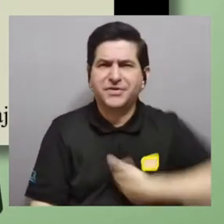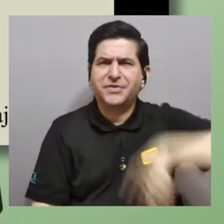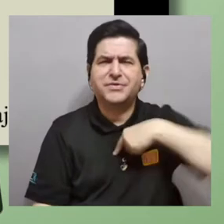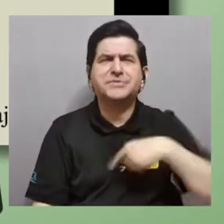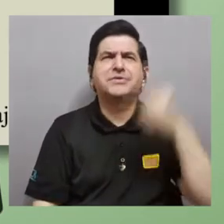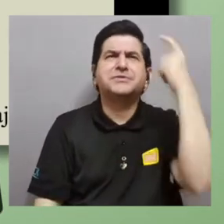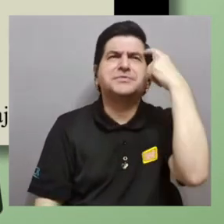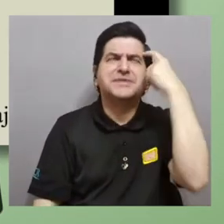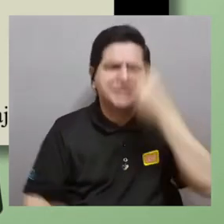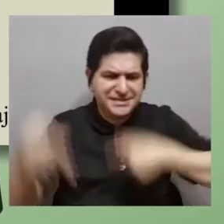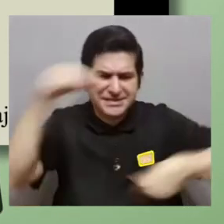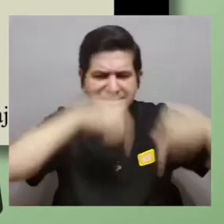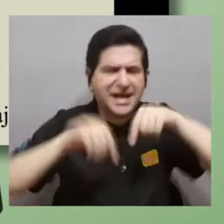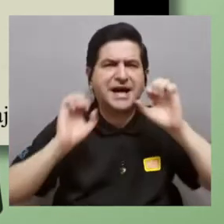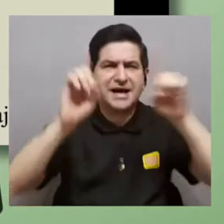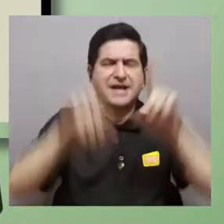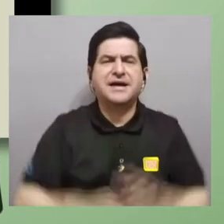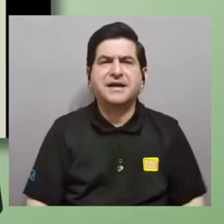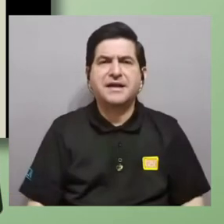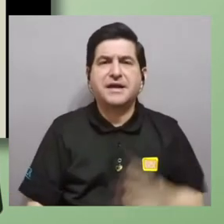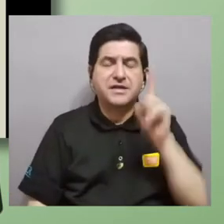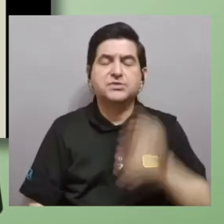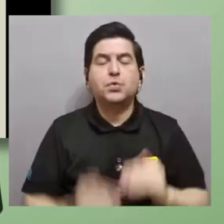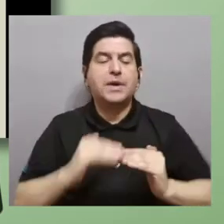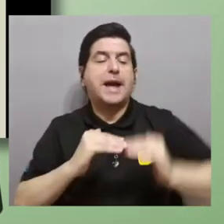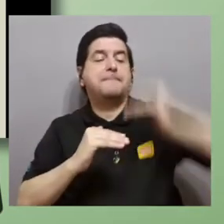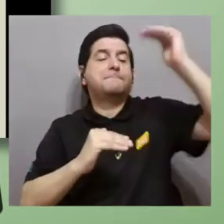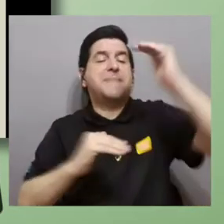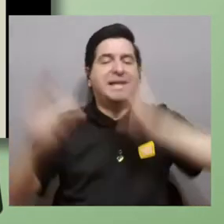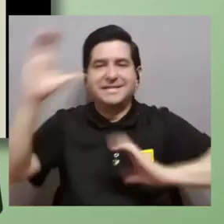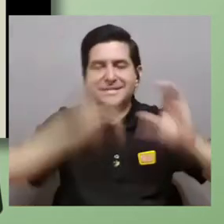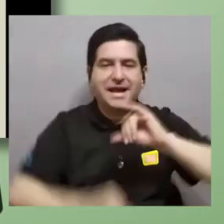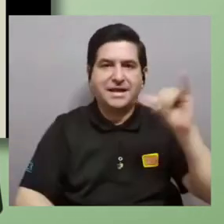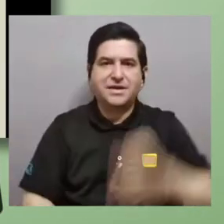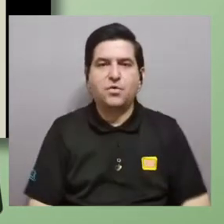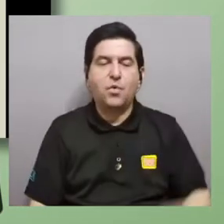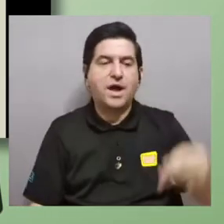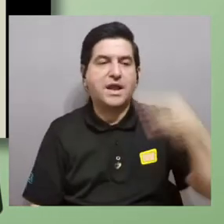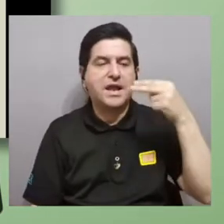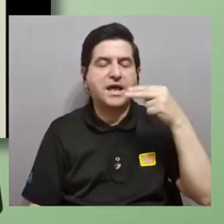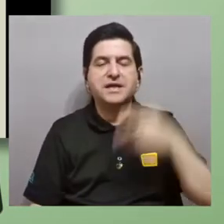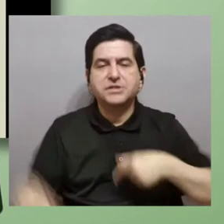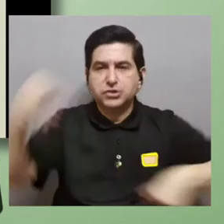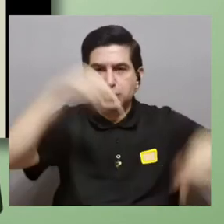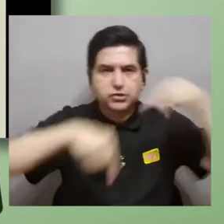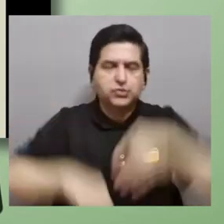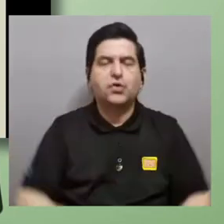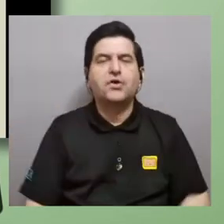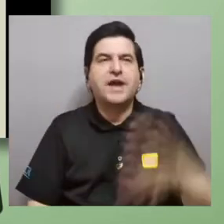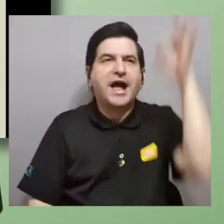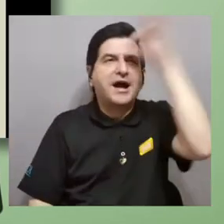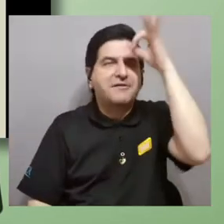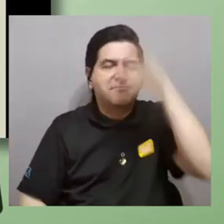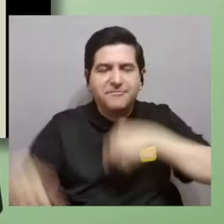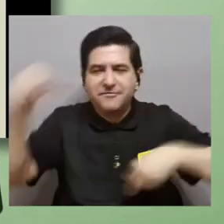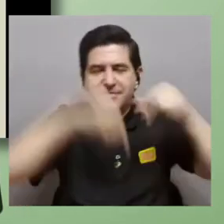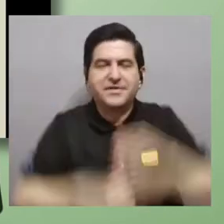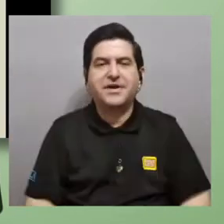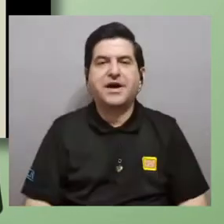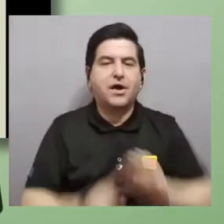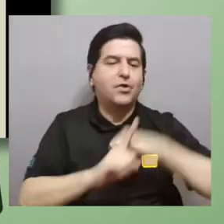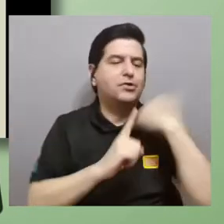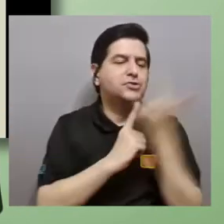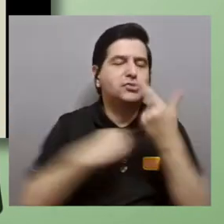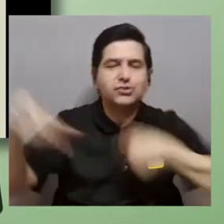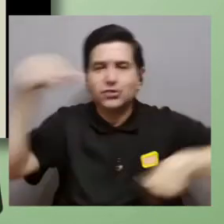pensamos en química educacional es que es una metaciencia igual que lo es la historia de la química la filosofía de la química la